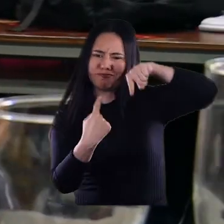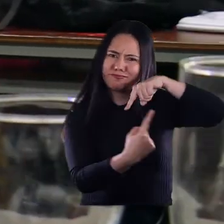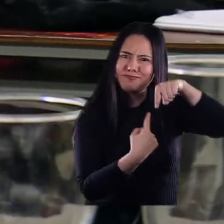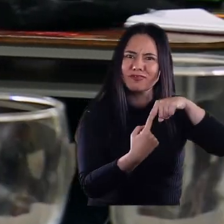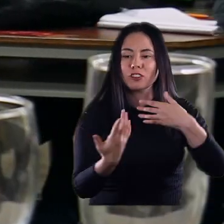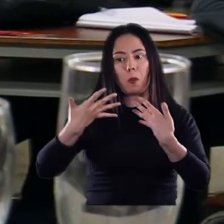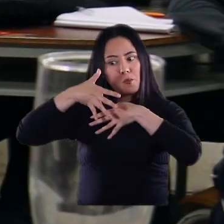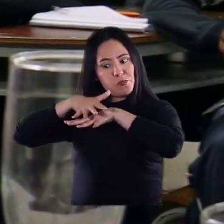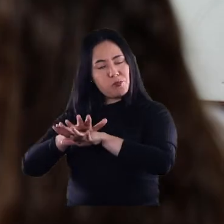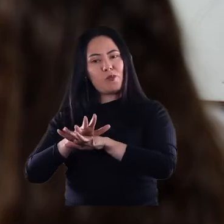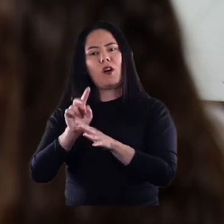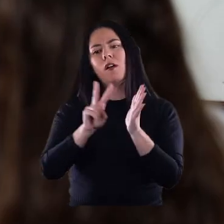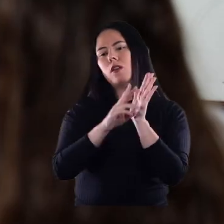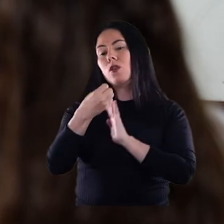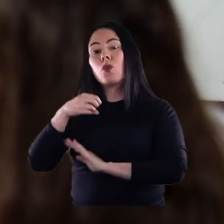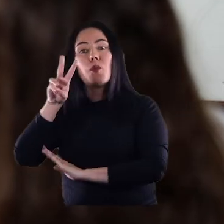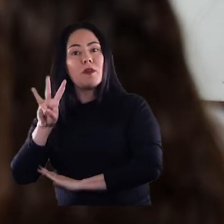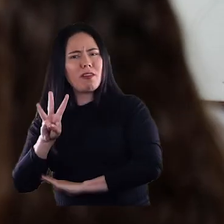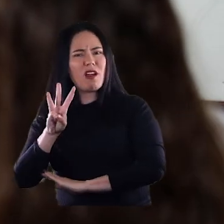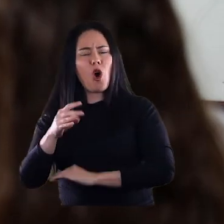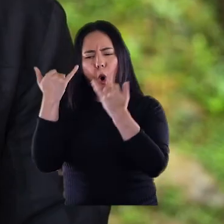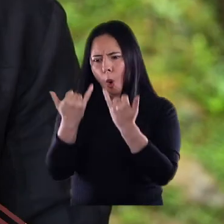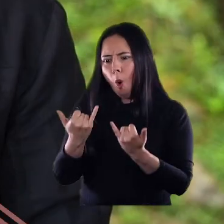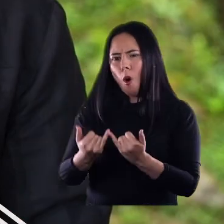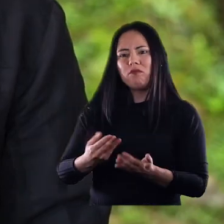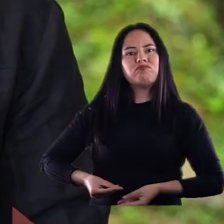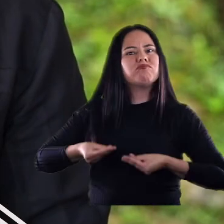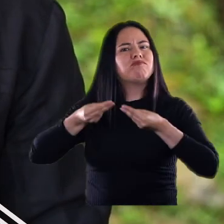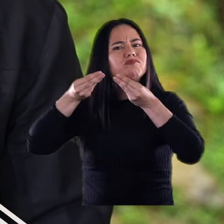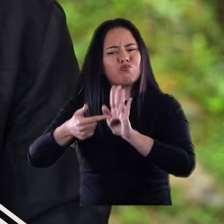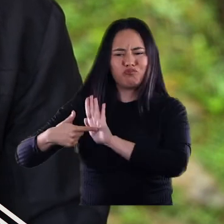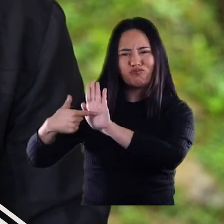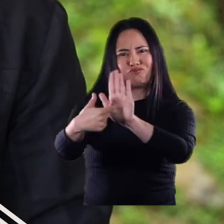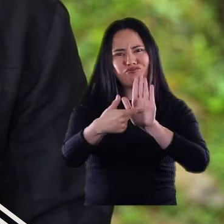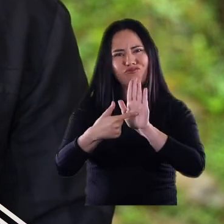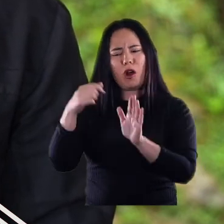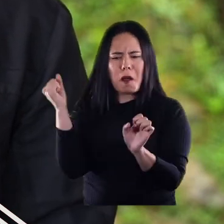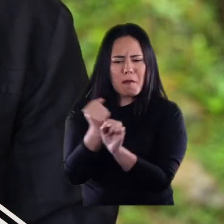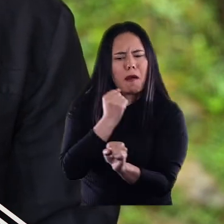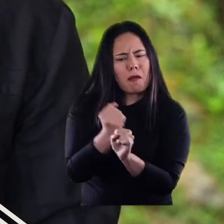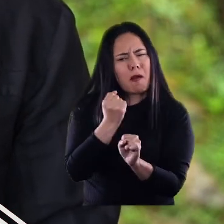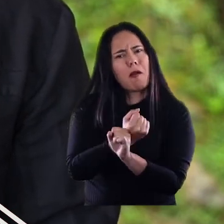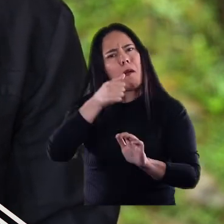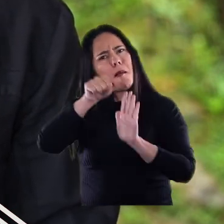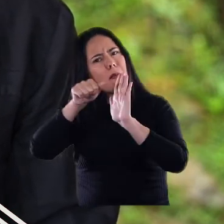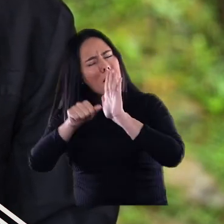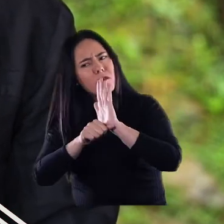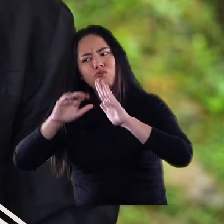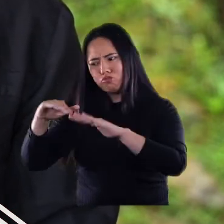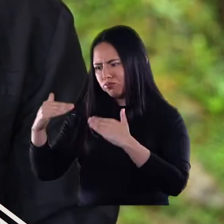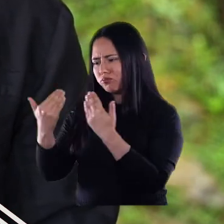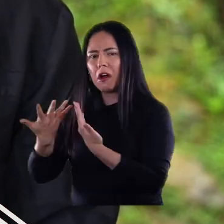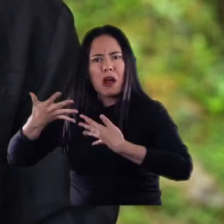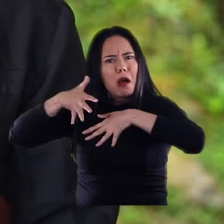Logramos hacer una articulación desde el 2003 que nos ha permitido hoy entregar al mundo laboral, a través de los programas de formación articulados